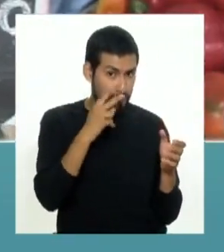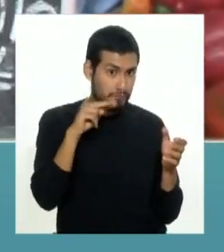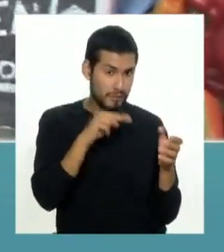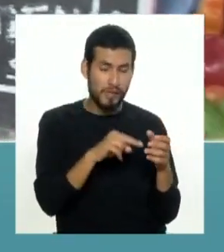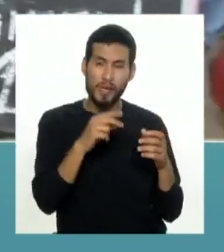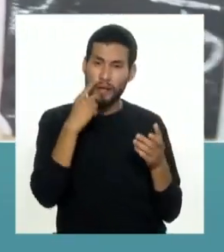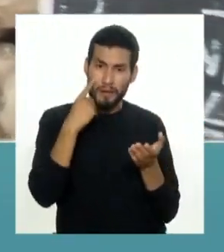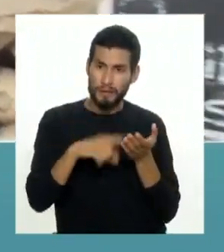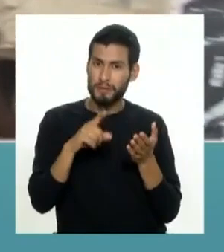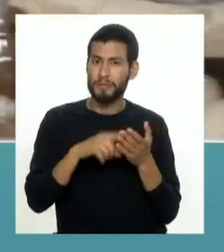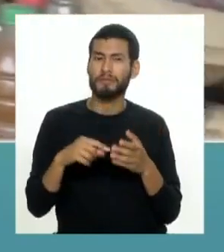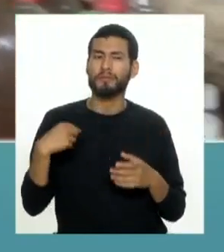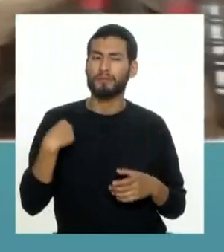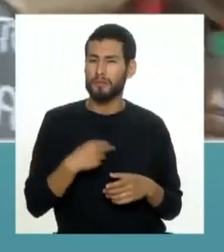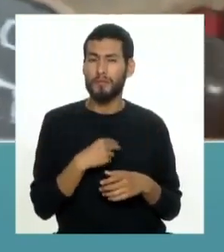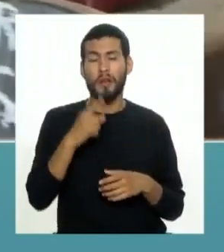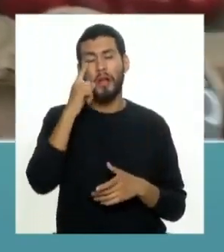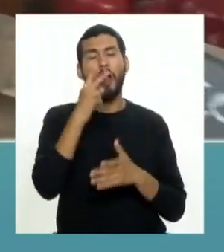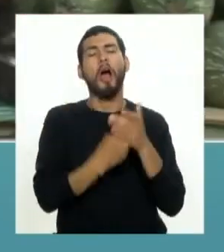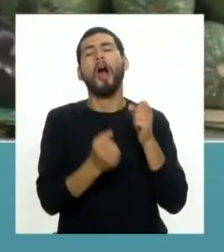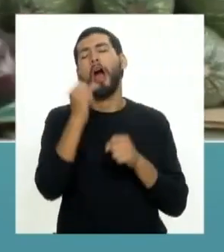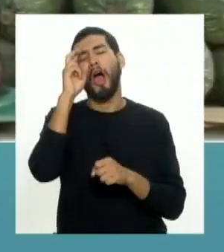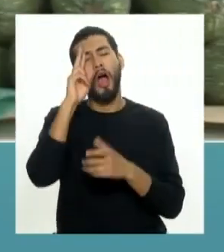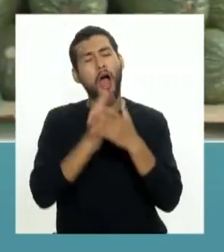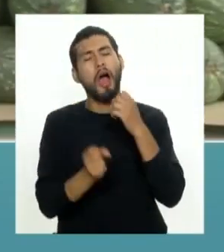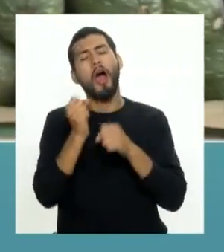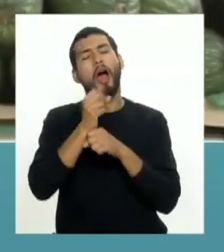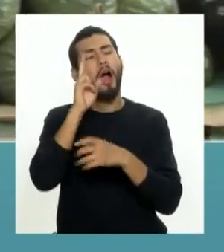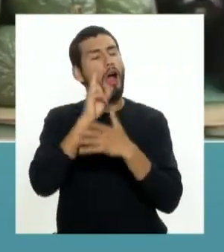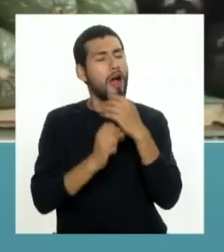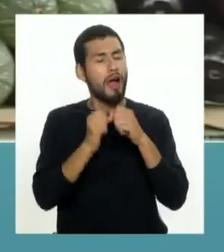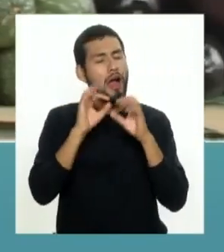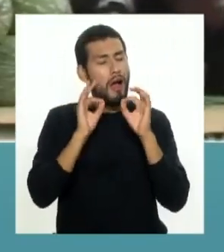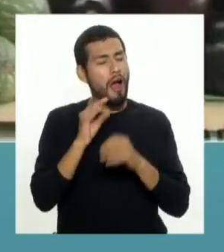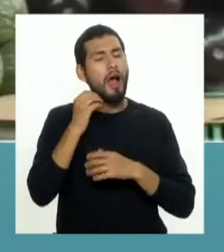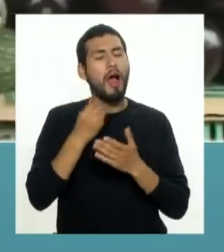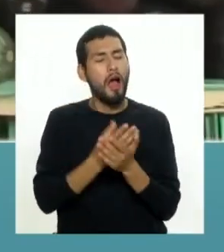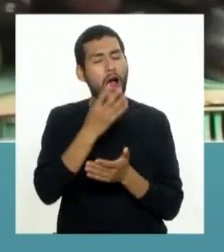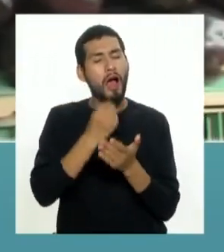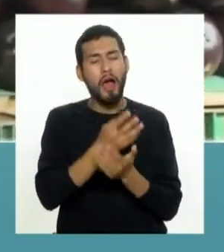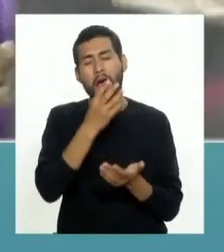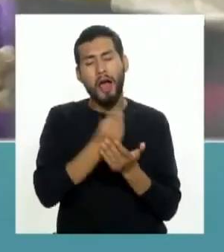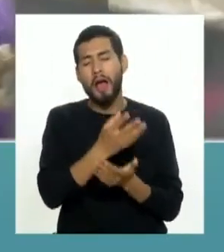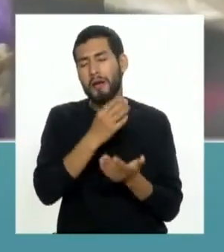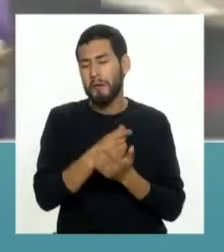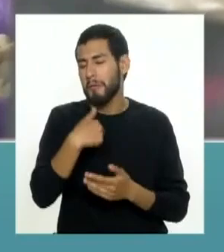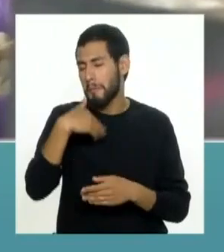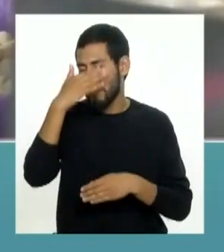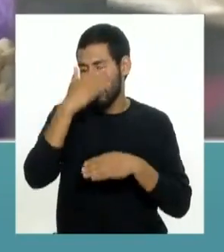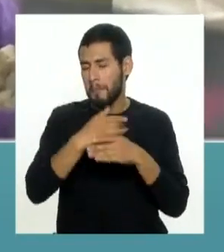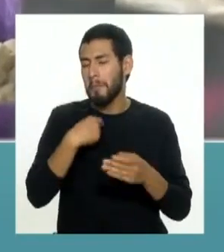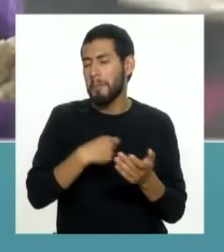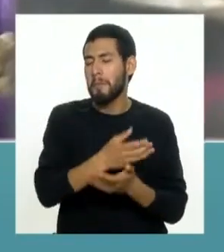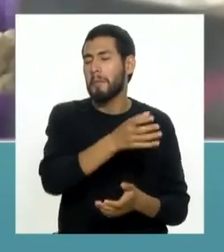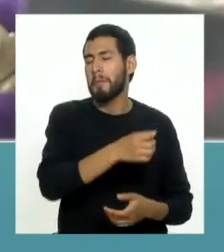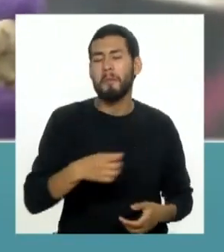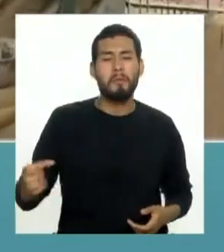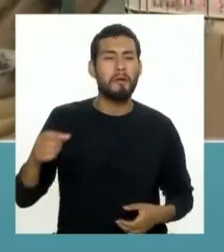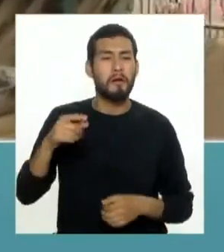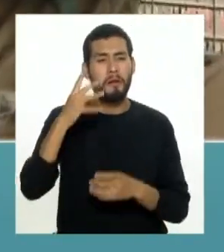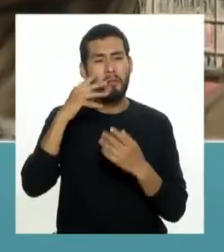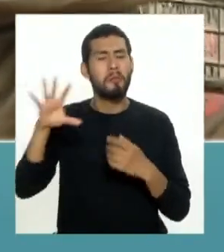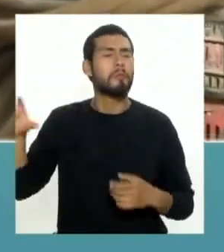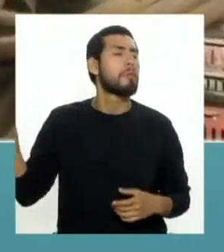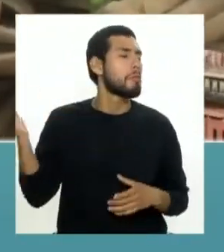alternativa que desconfiar de ese producto que tradicionalmente usted compraba a ojos cerrados usted pasaba por la góndola del supermercado acá está el